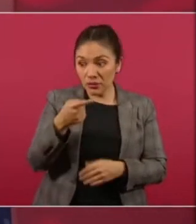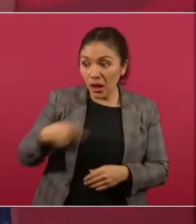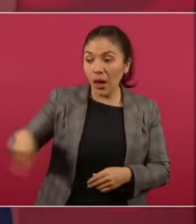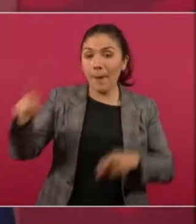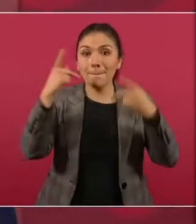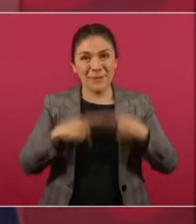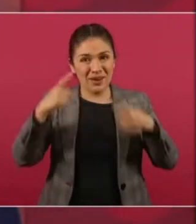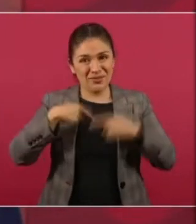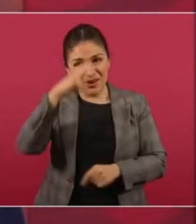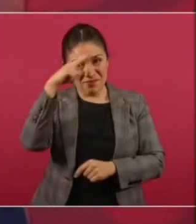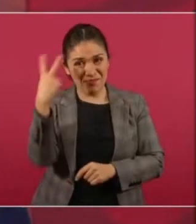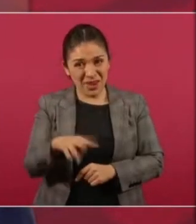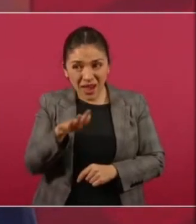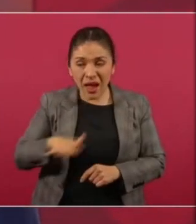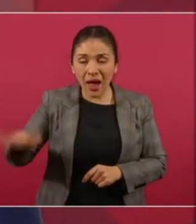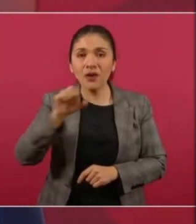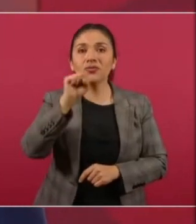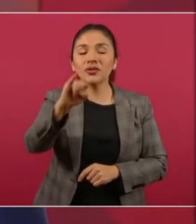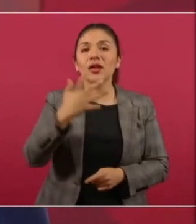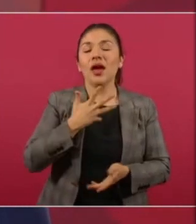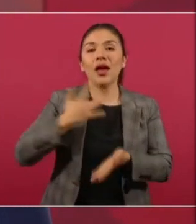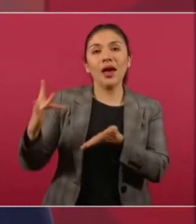nos apoya.